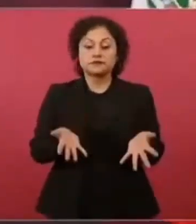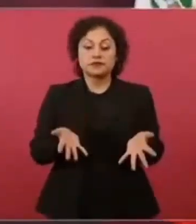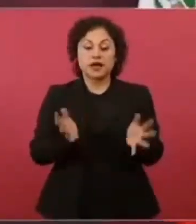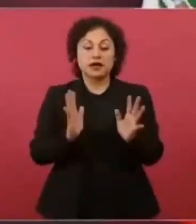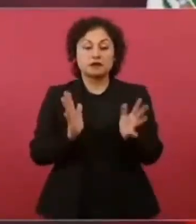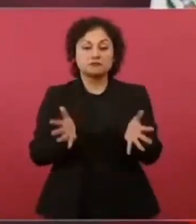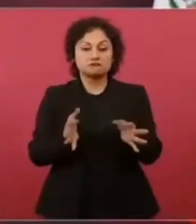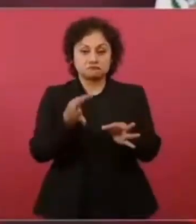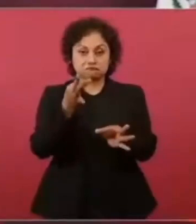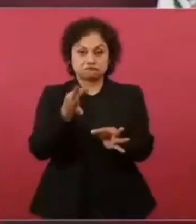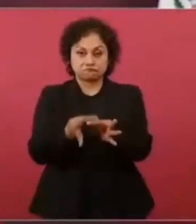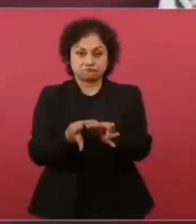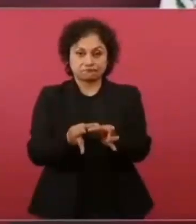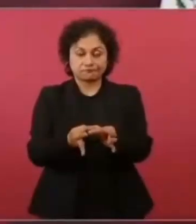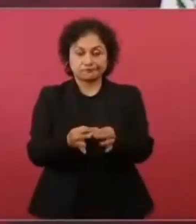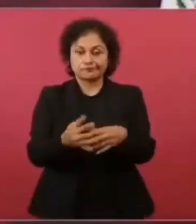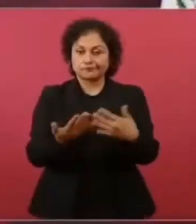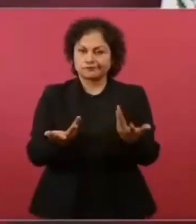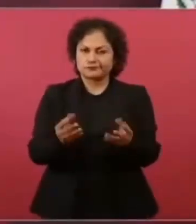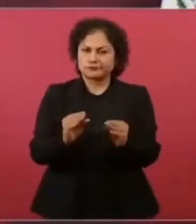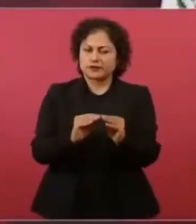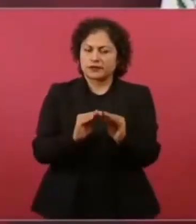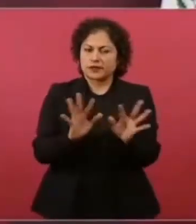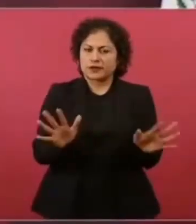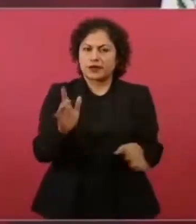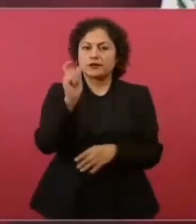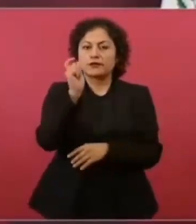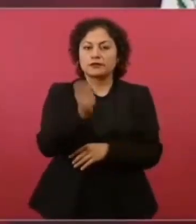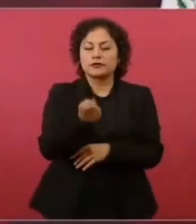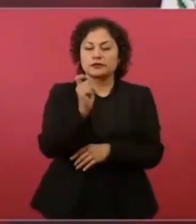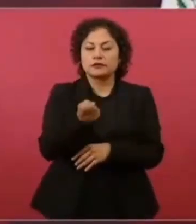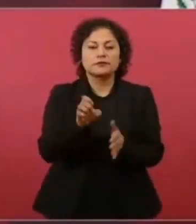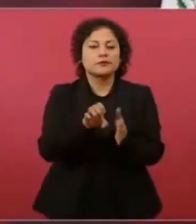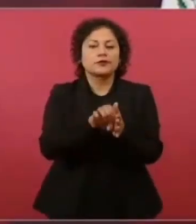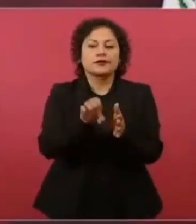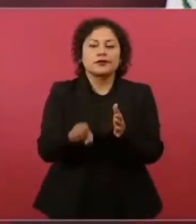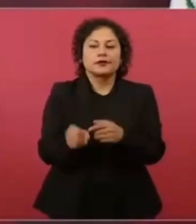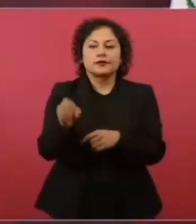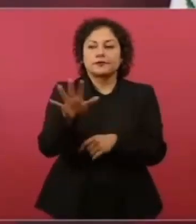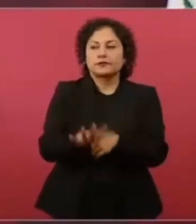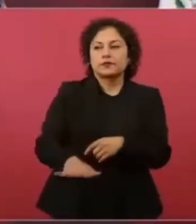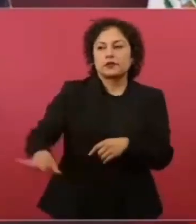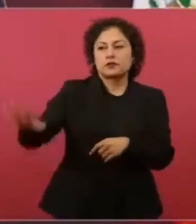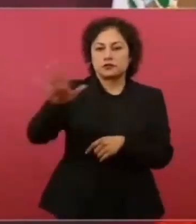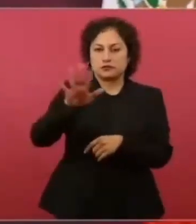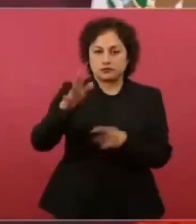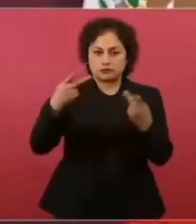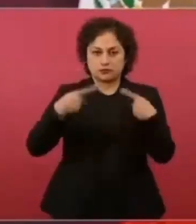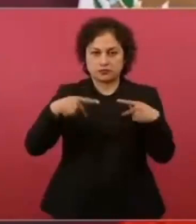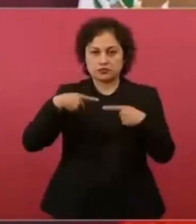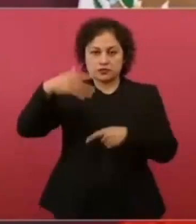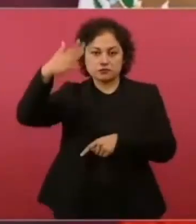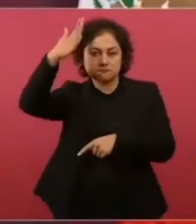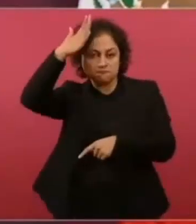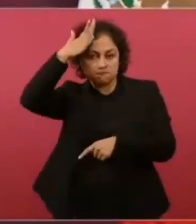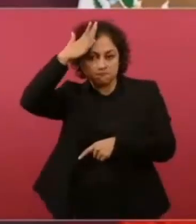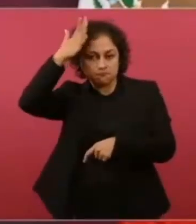pues, quisieran dirigentes y también los trabajadores.